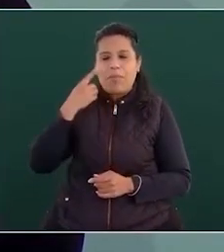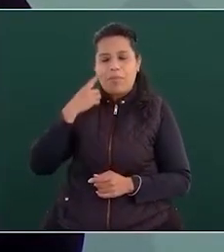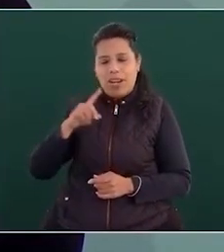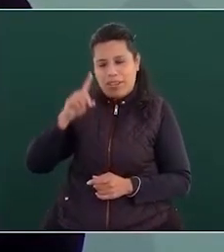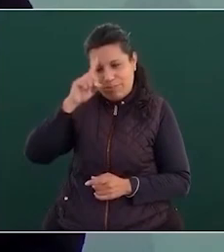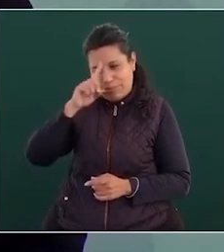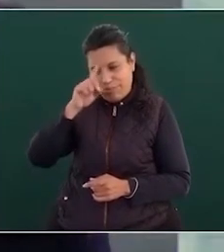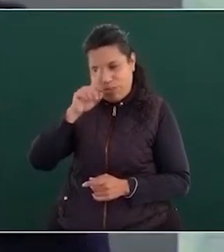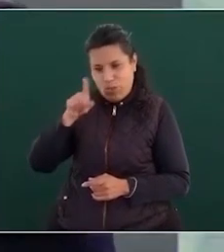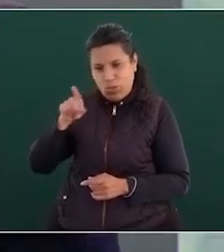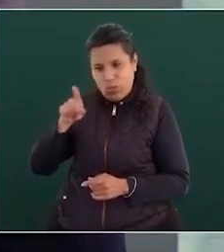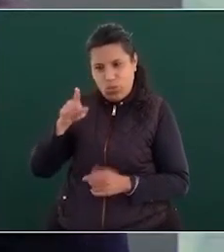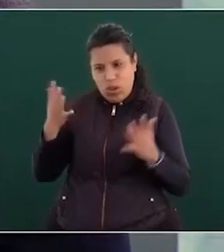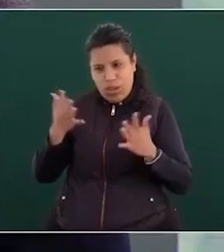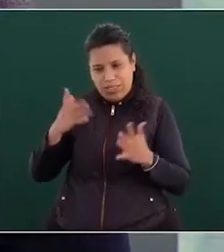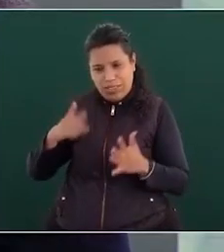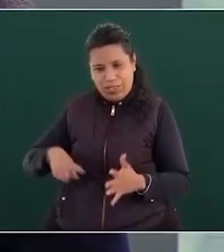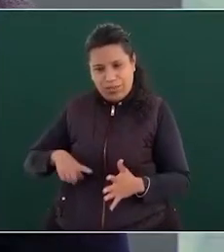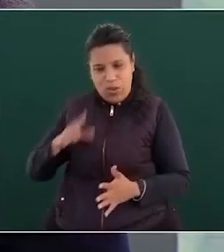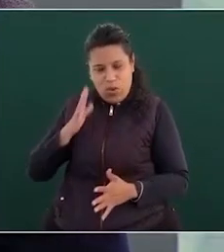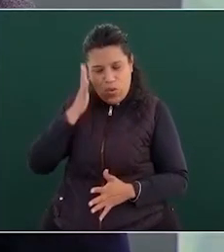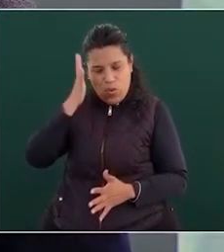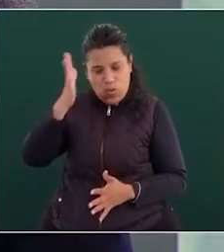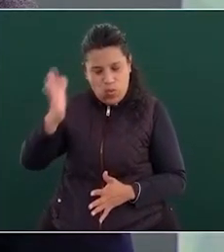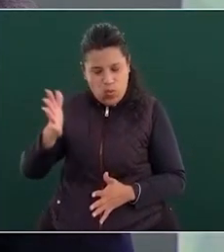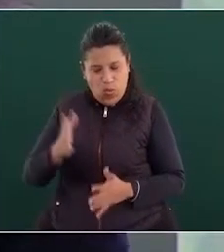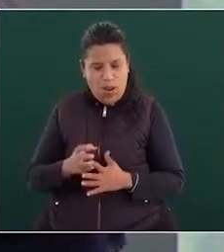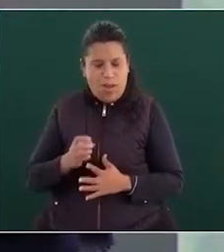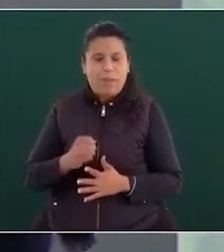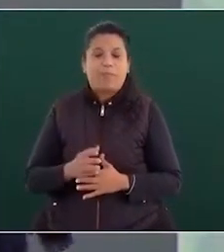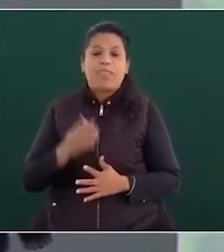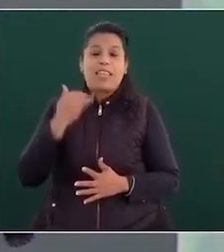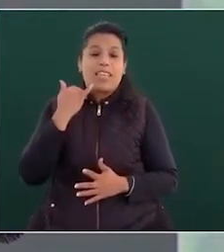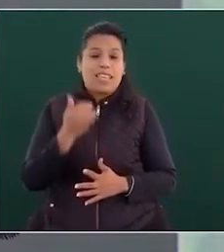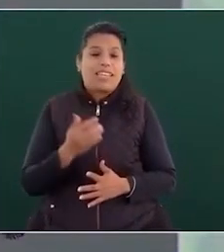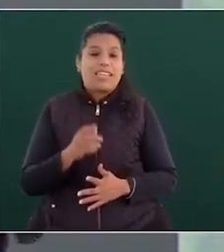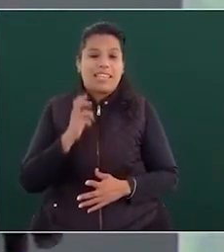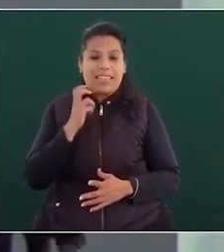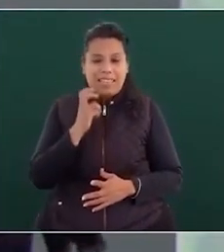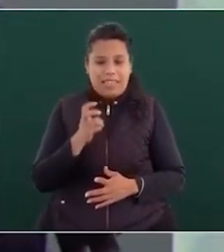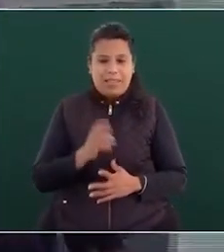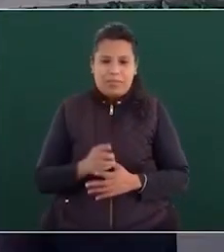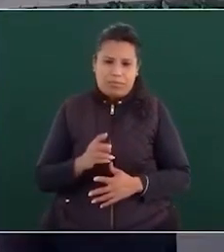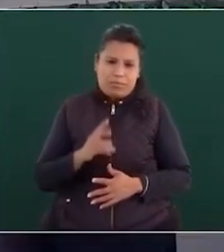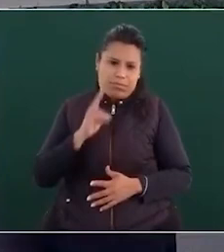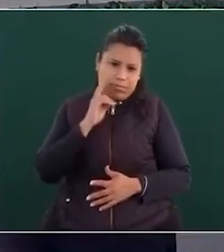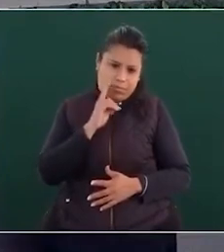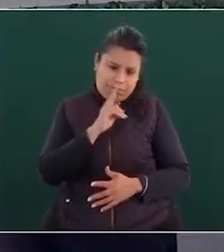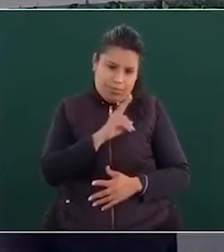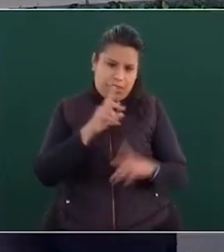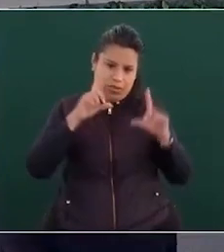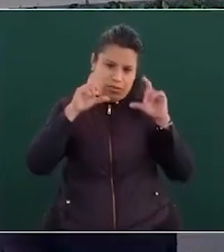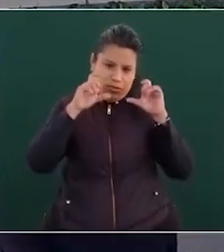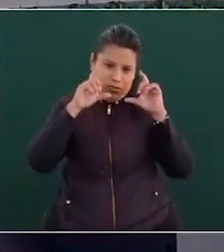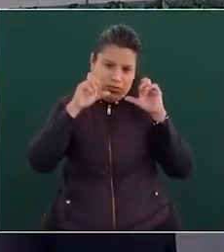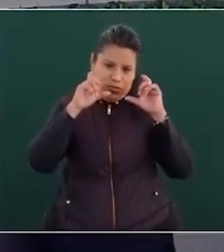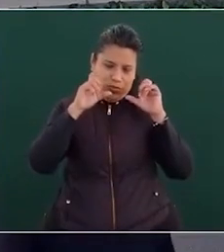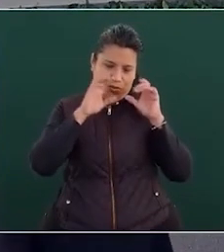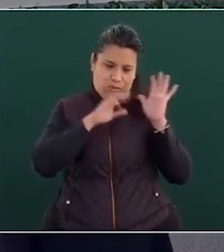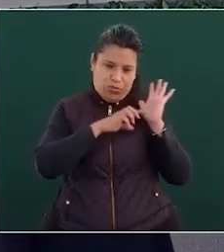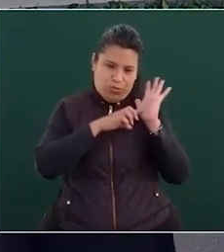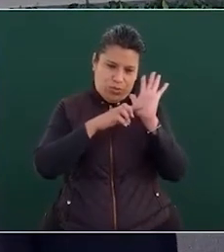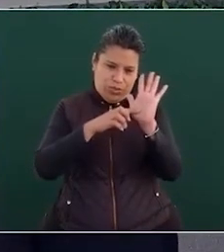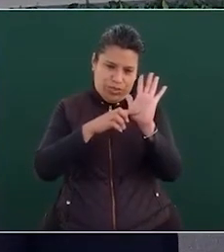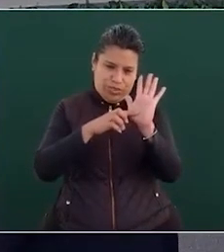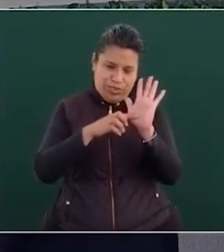los conservadores no tendremos la foto de Miramar nos